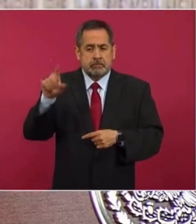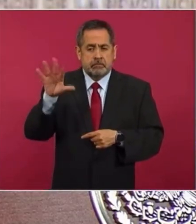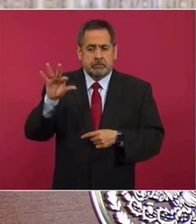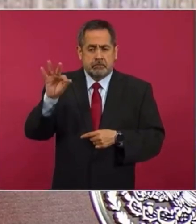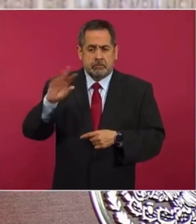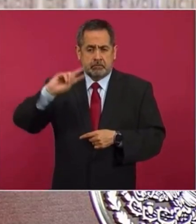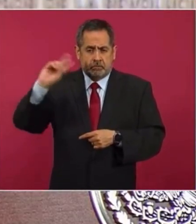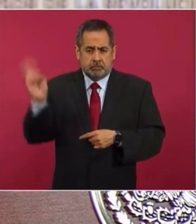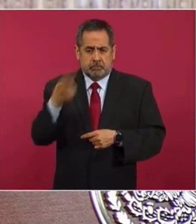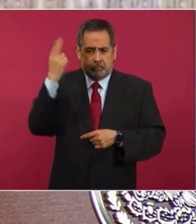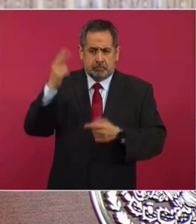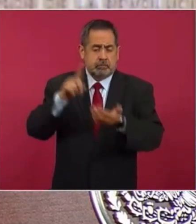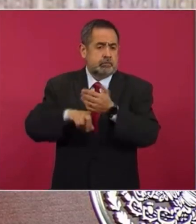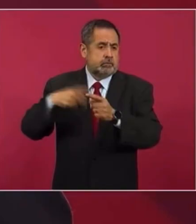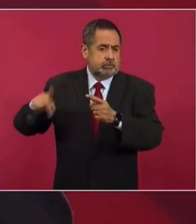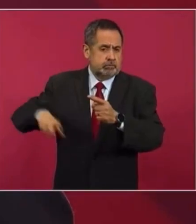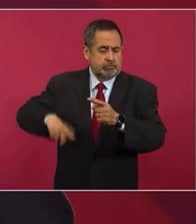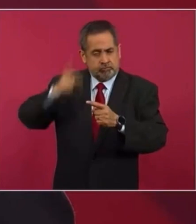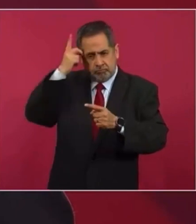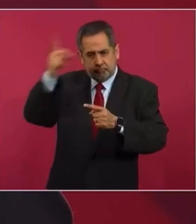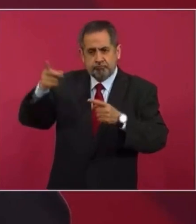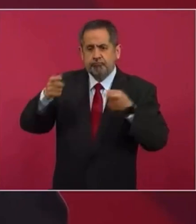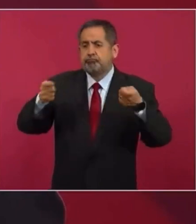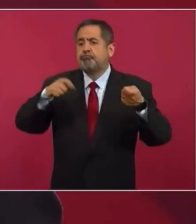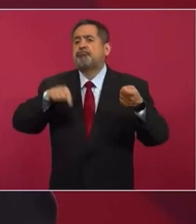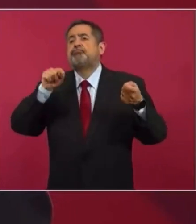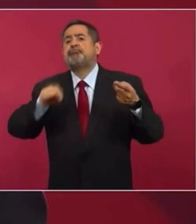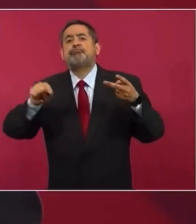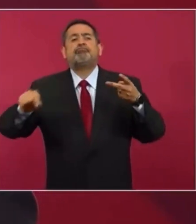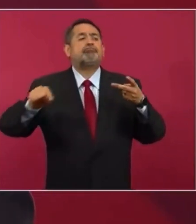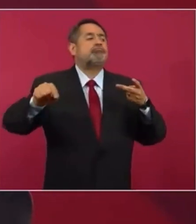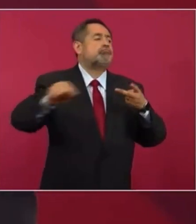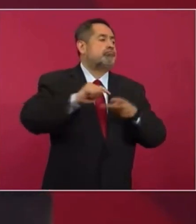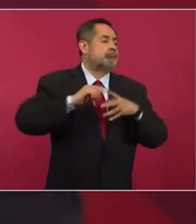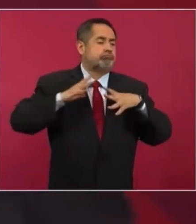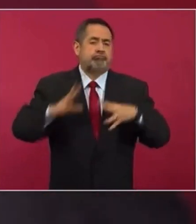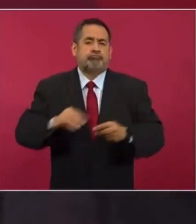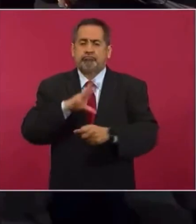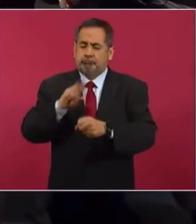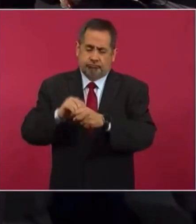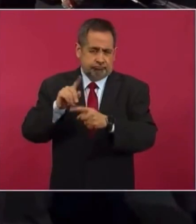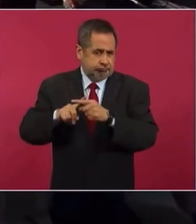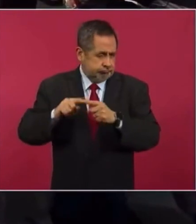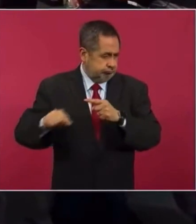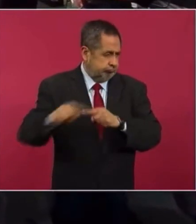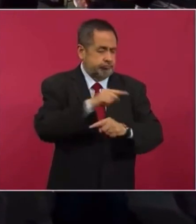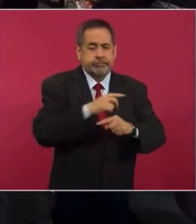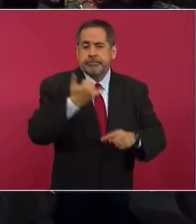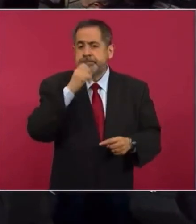públicas, se va a